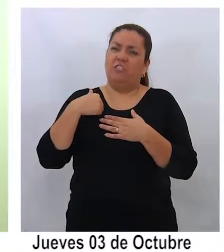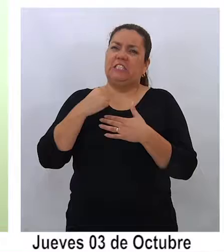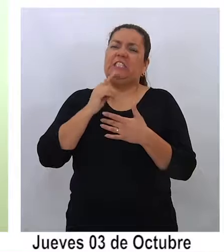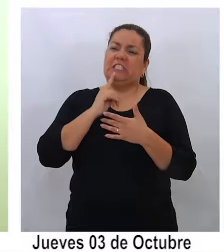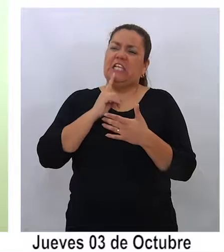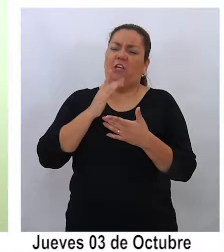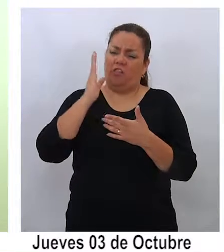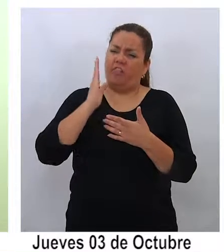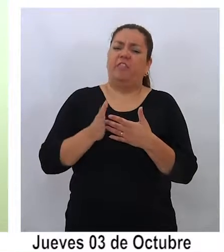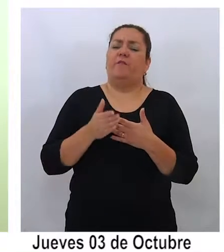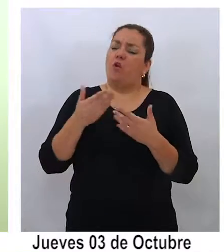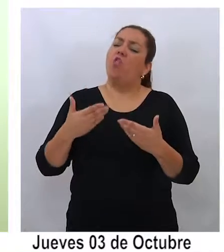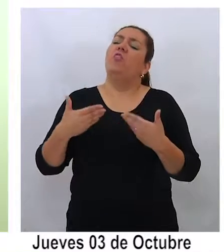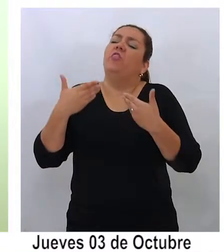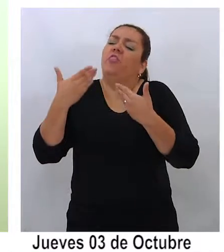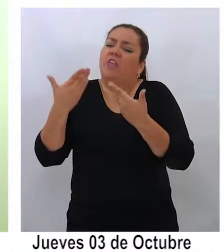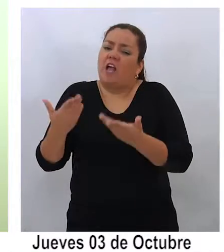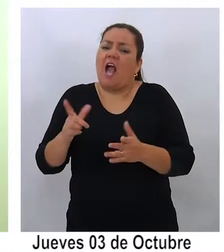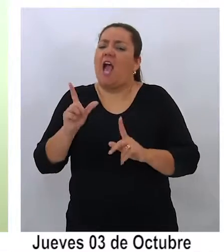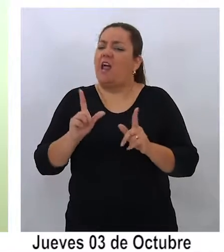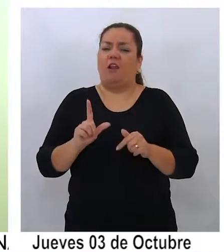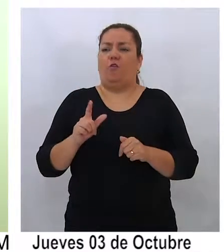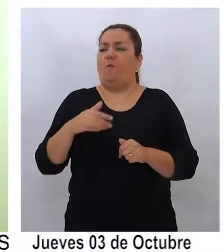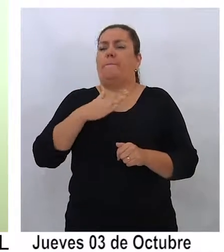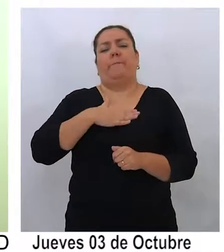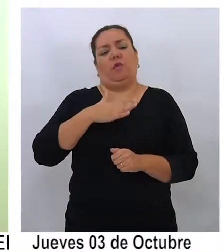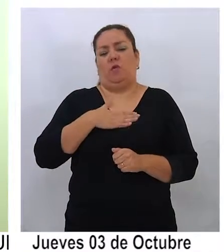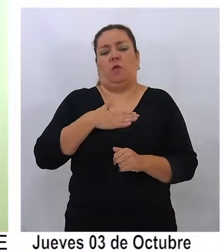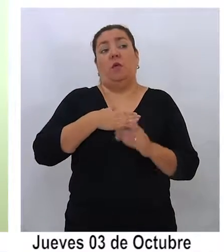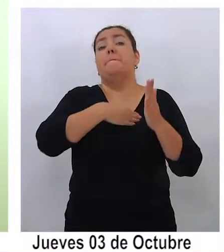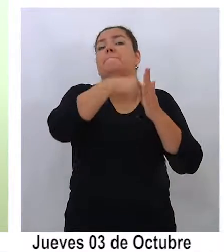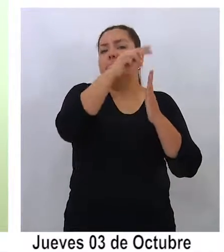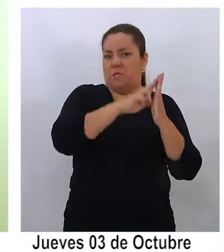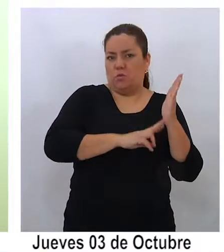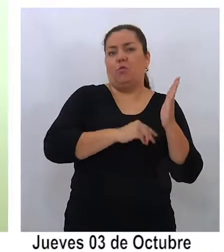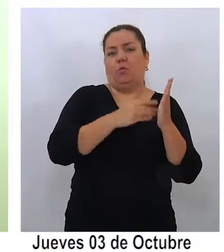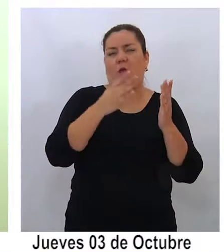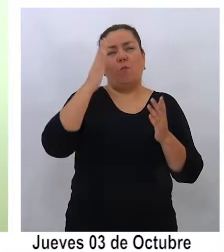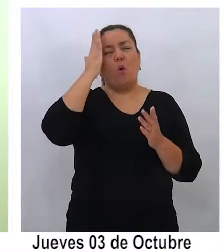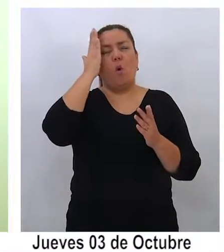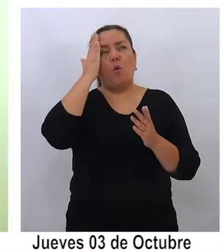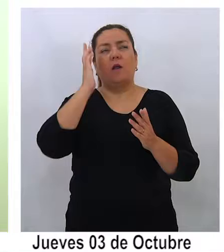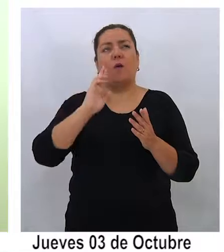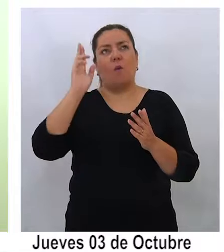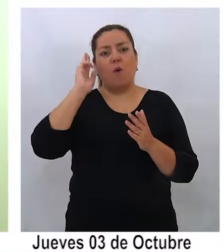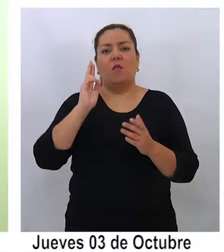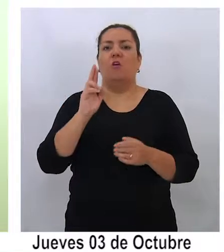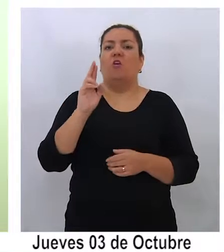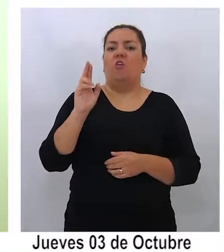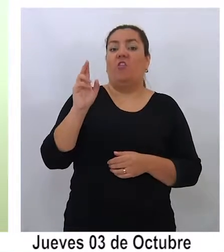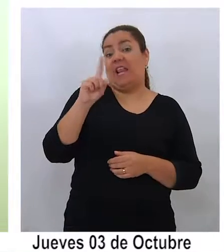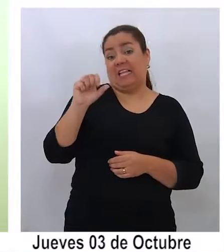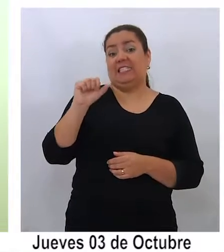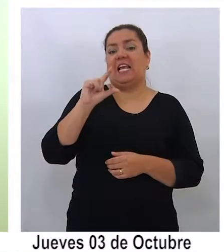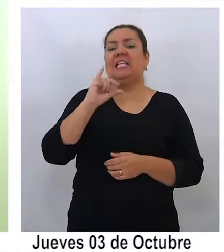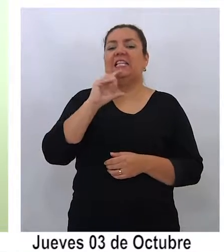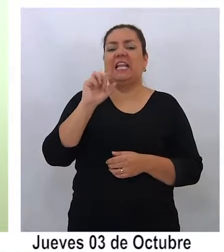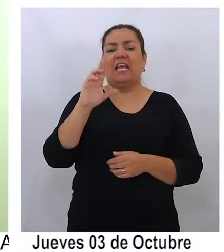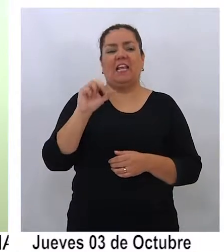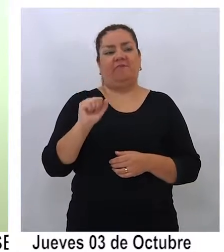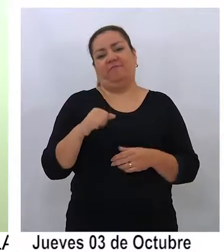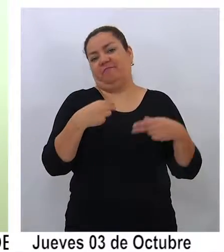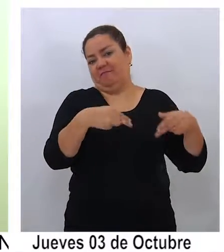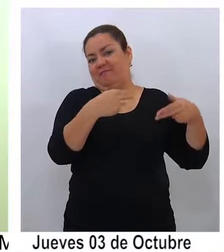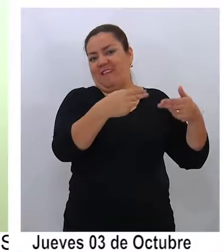algo, tengo que dejar algo pintado como recuerdo de la salitreira porque nadie se